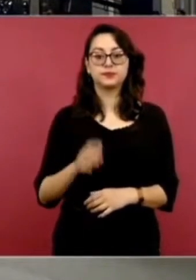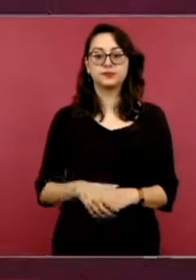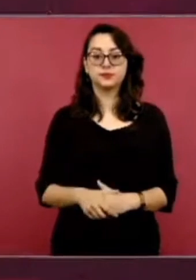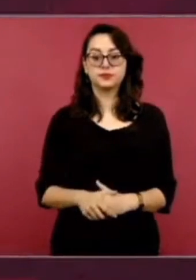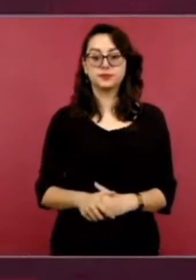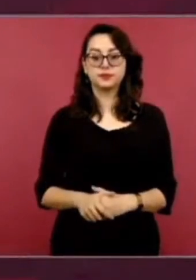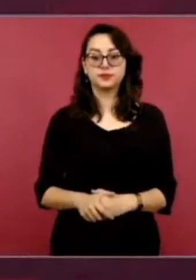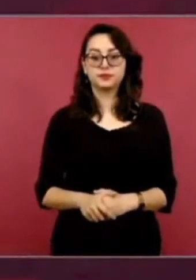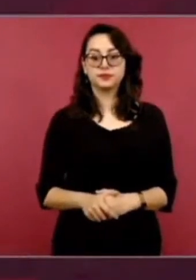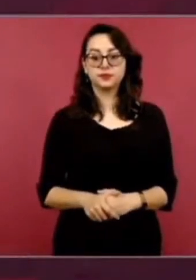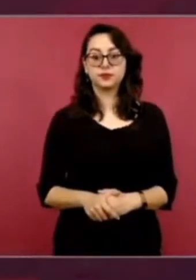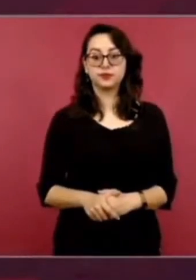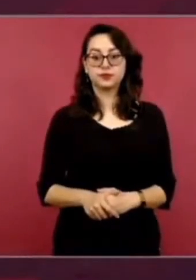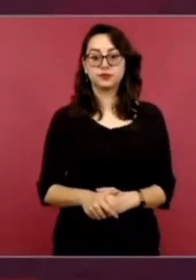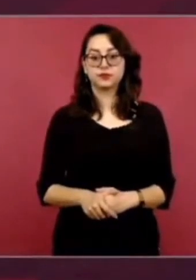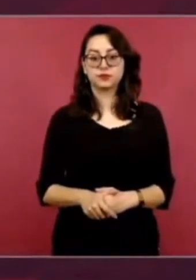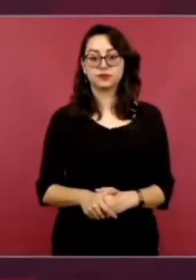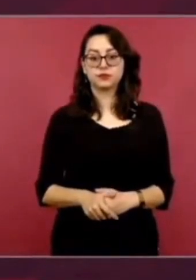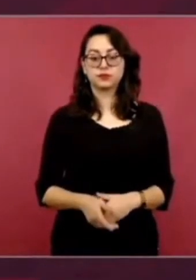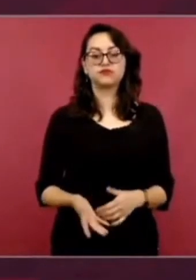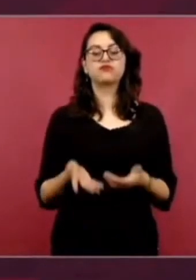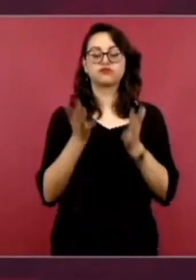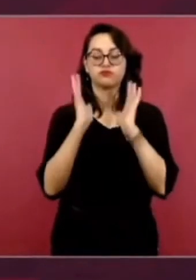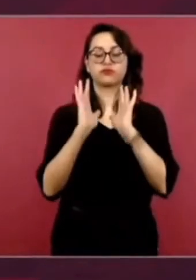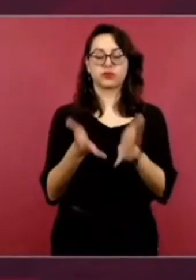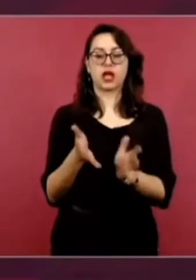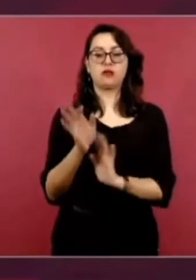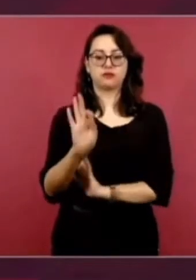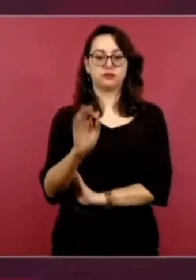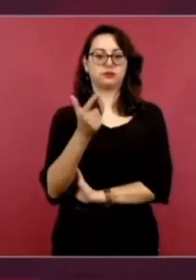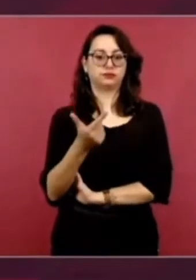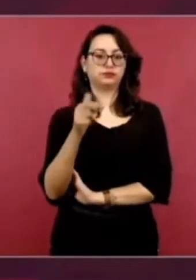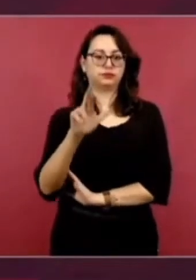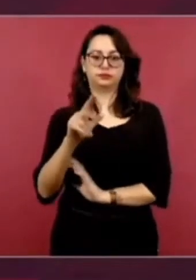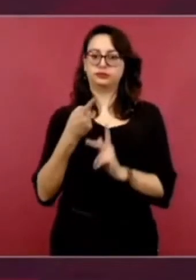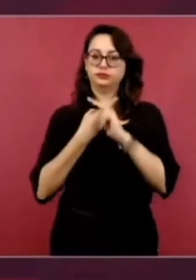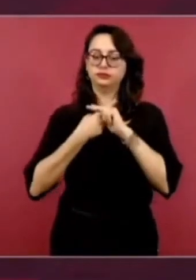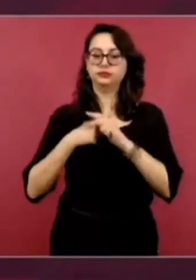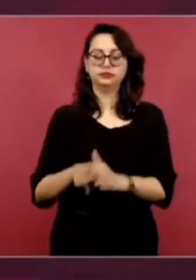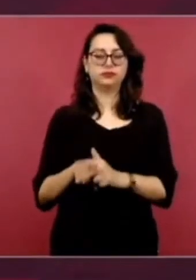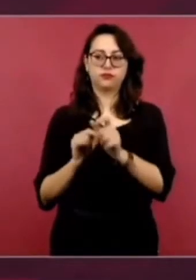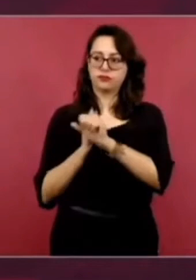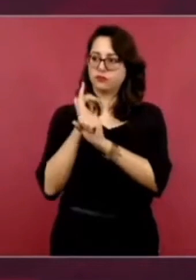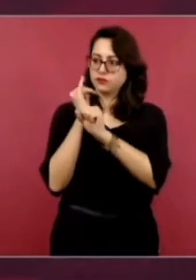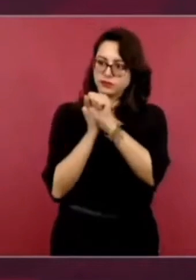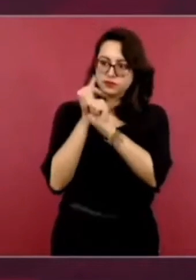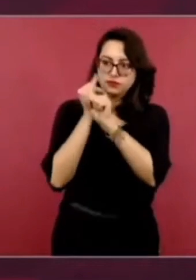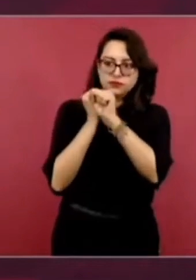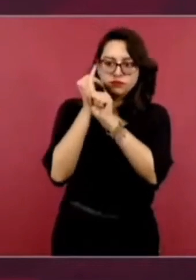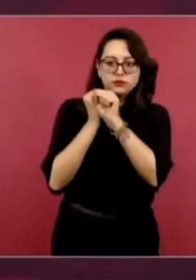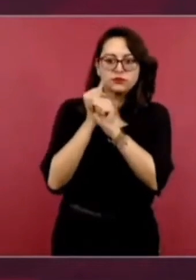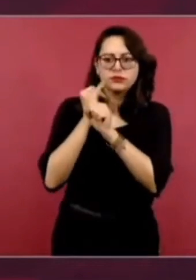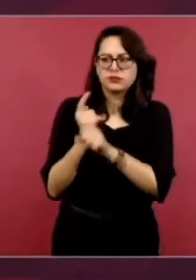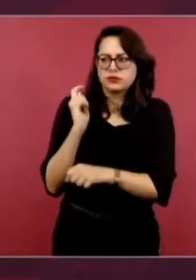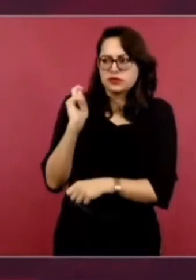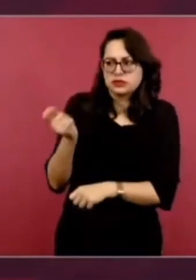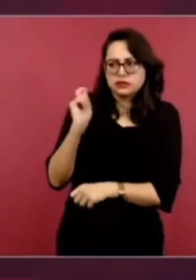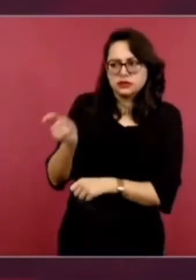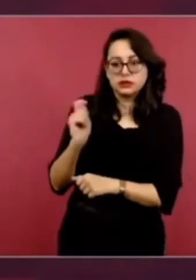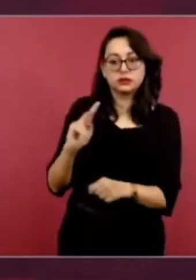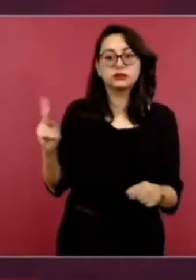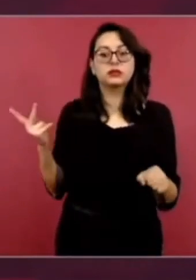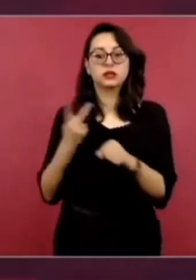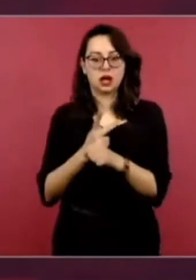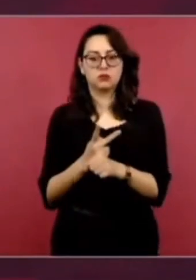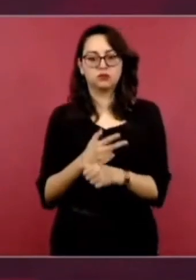está actuando la Fiscalía General de la República. Se está